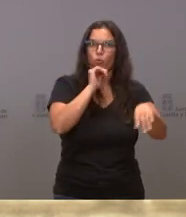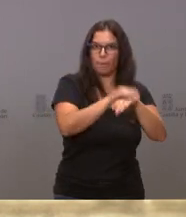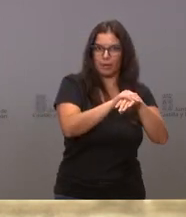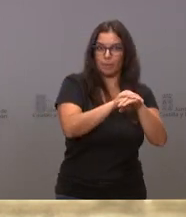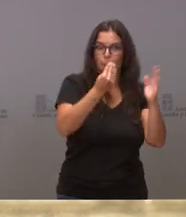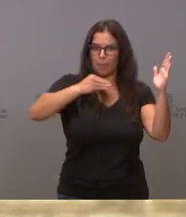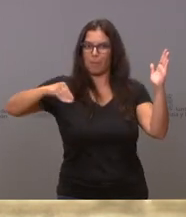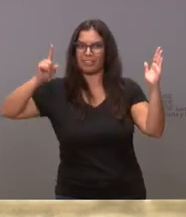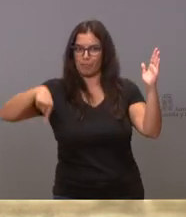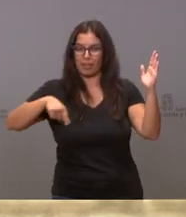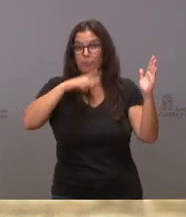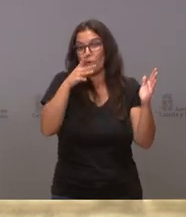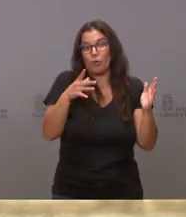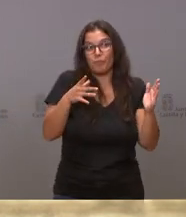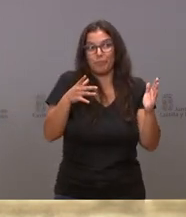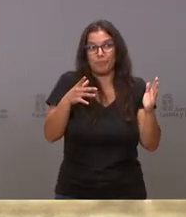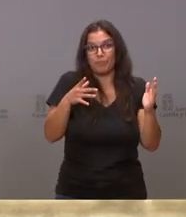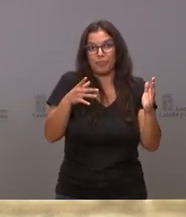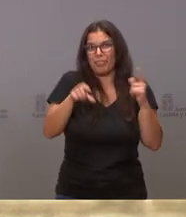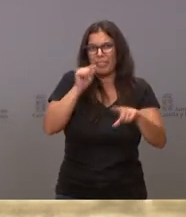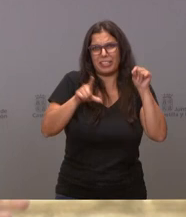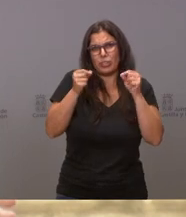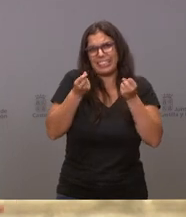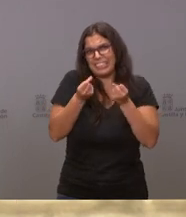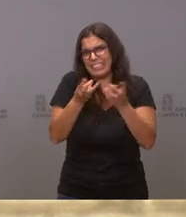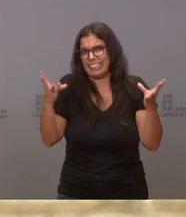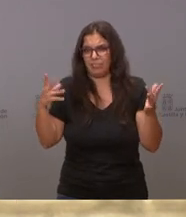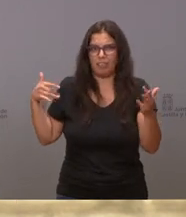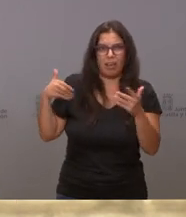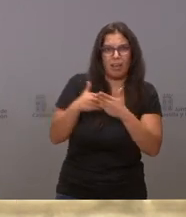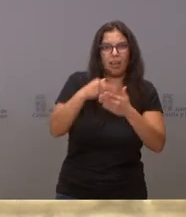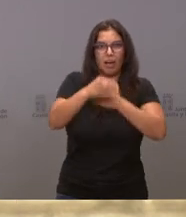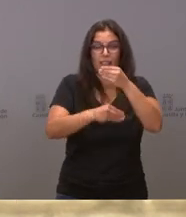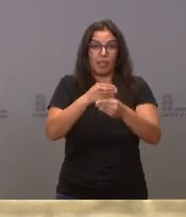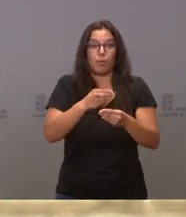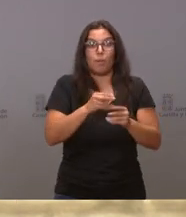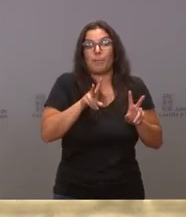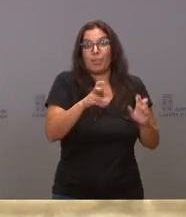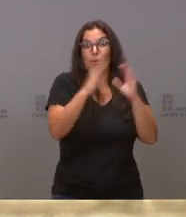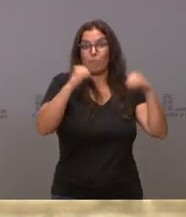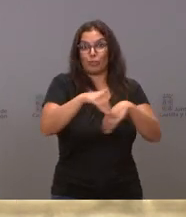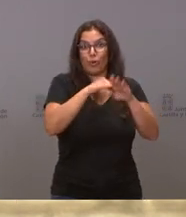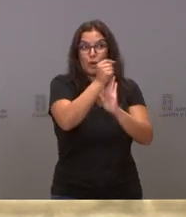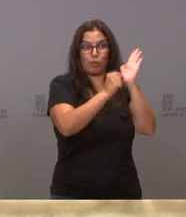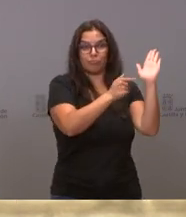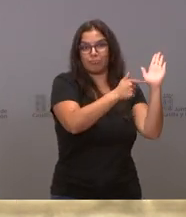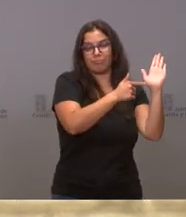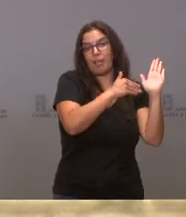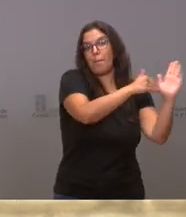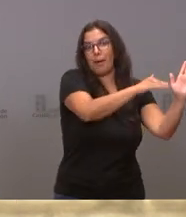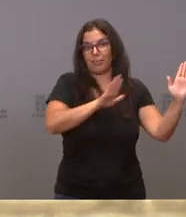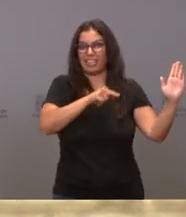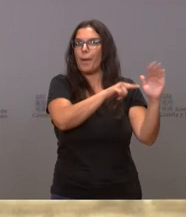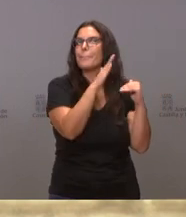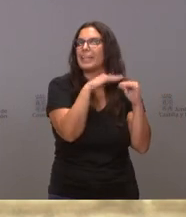porque son muchísimas decisiones las que estamos tomando que no estaban en el pacto de gobierno, que era un pacto de